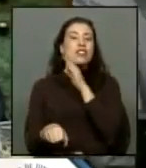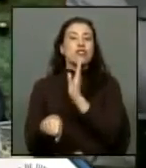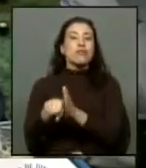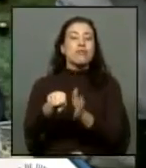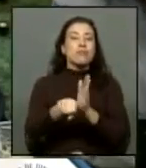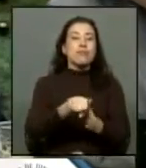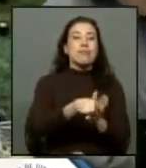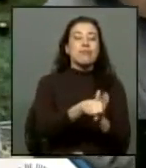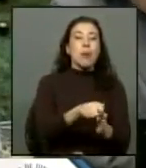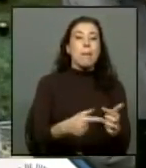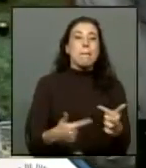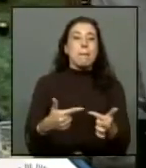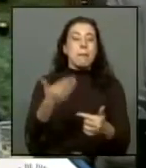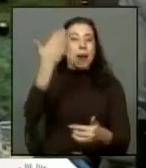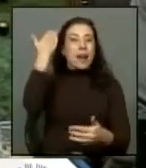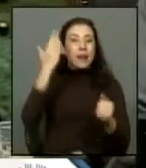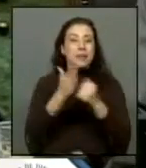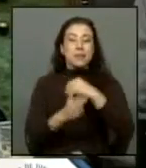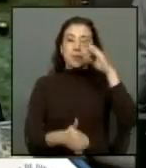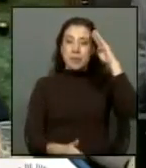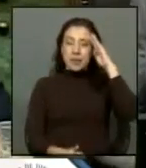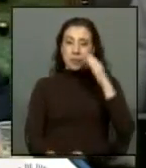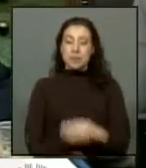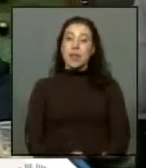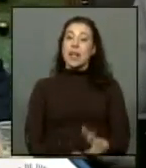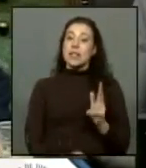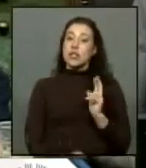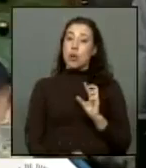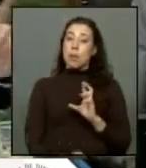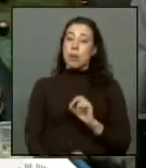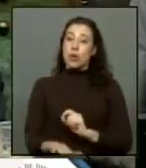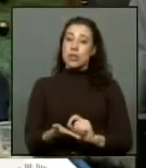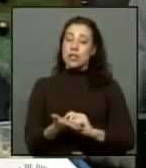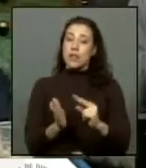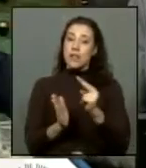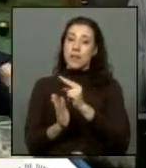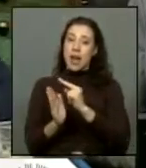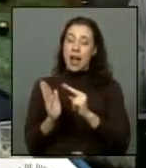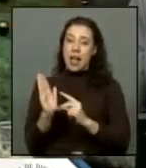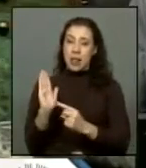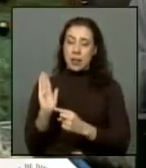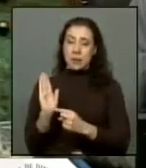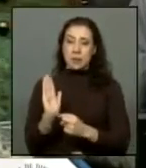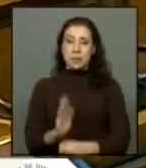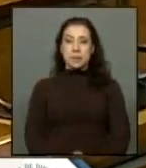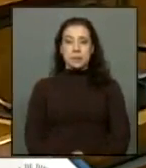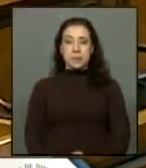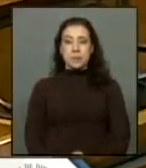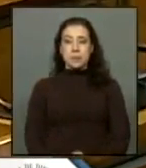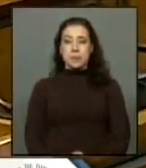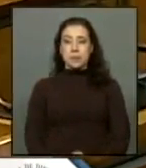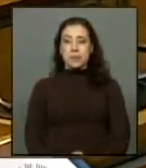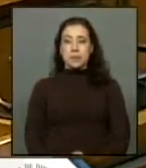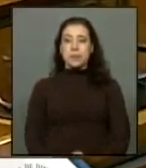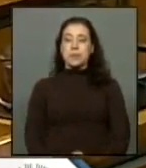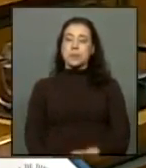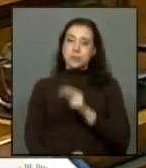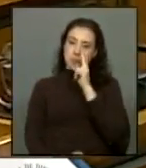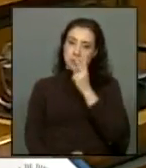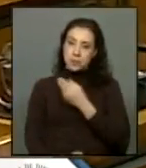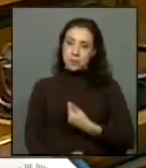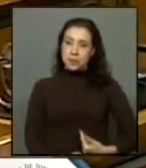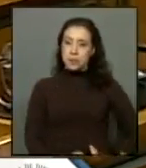cierre de comillas el señor prosecretario de la lectura a la parte dispositiva señor Rojas tiene la palabra honorable presidente